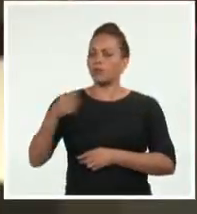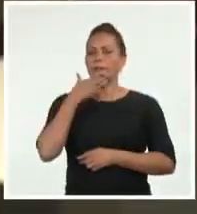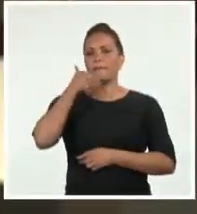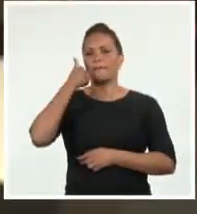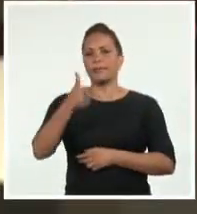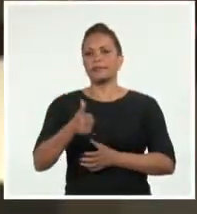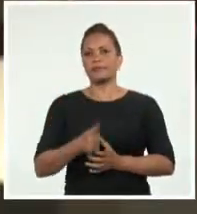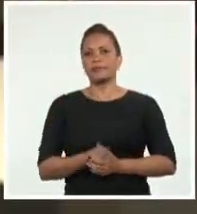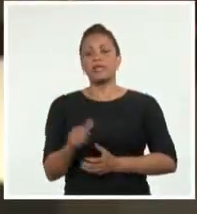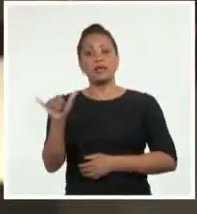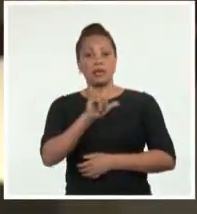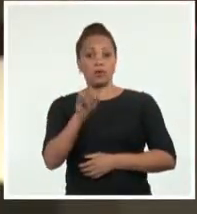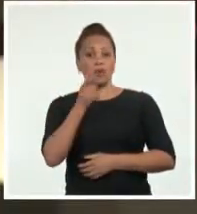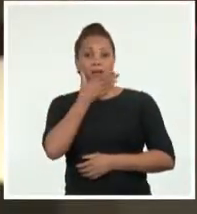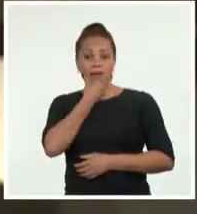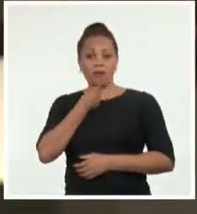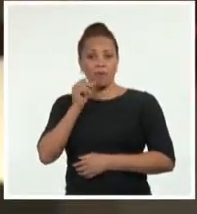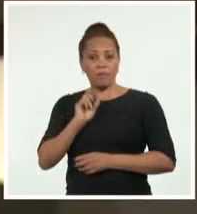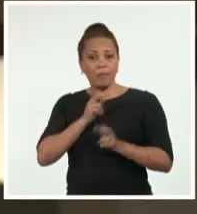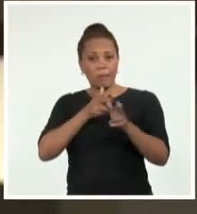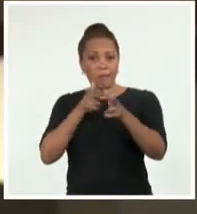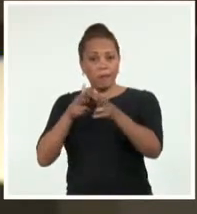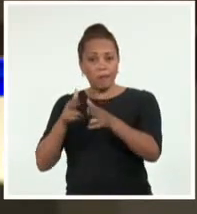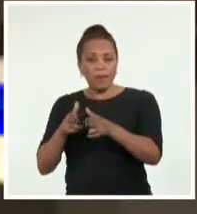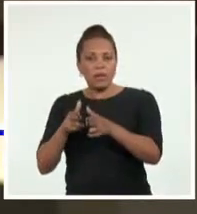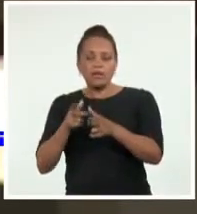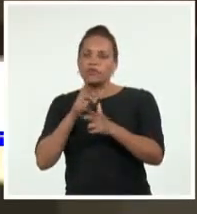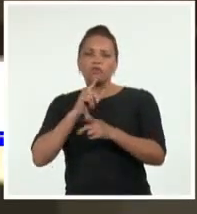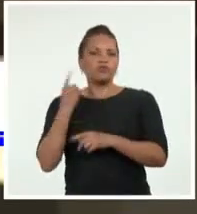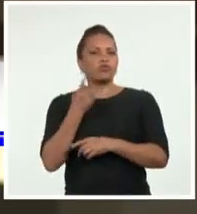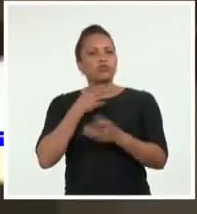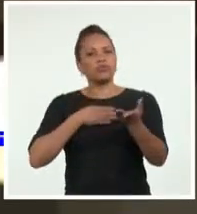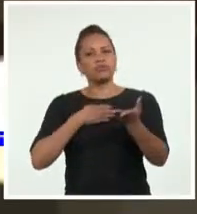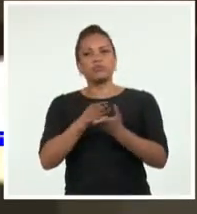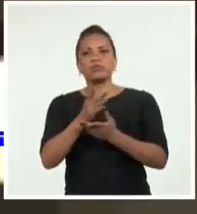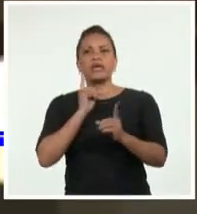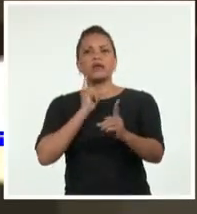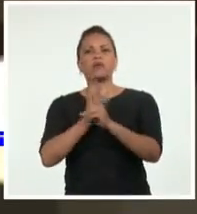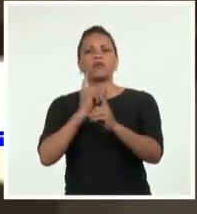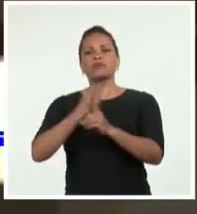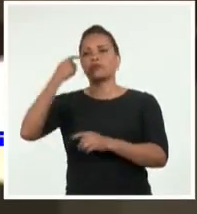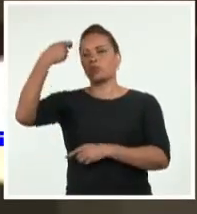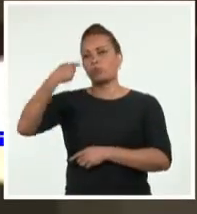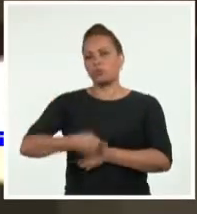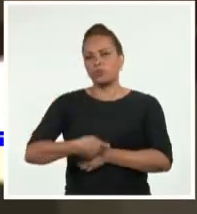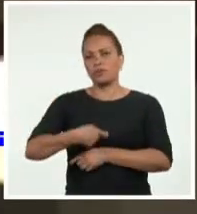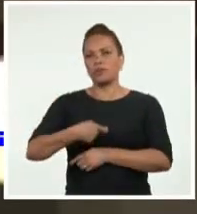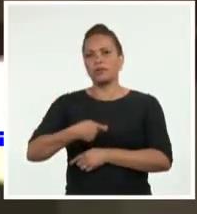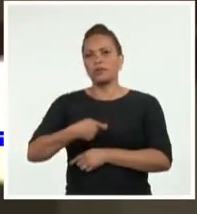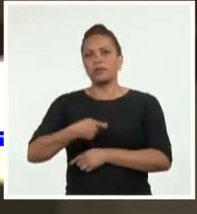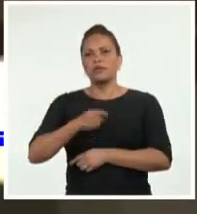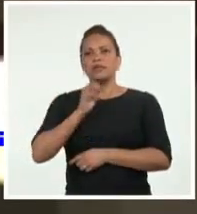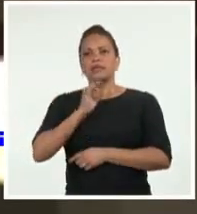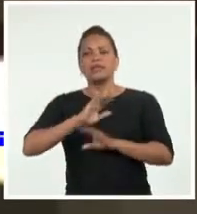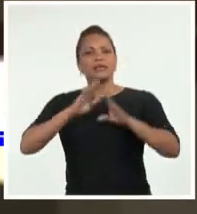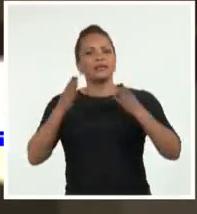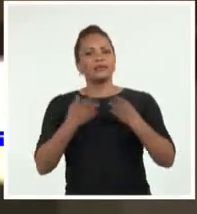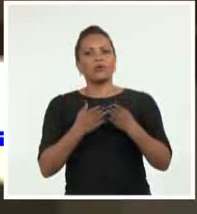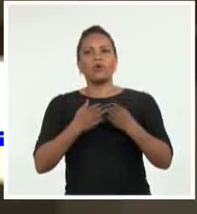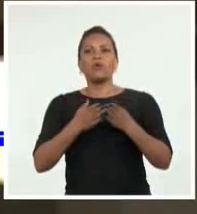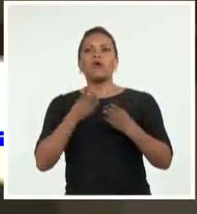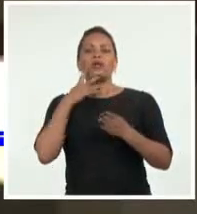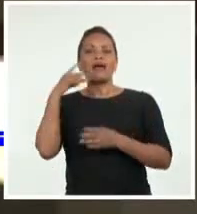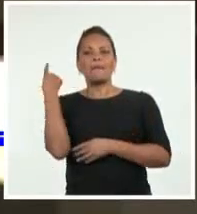igual que Gerardo Abreu Fontán, no pactaremos reencuentros con la injusticia, el deshumanismo y la